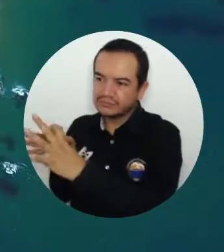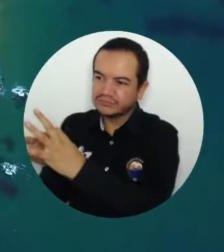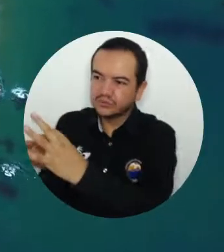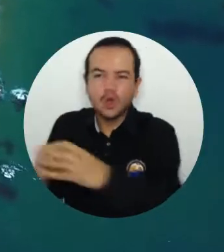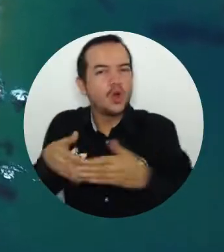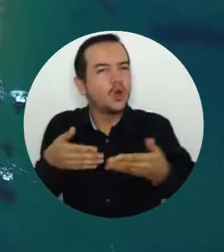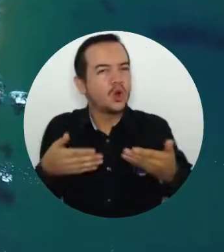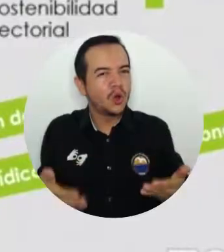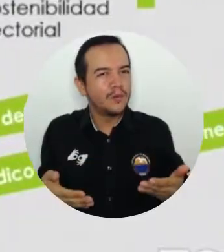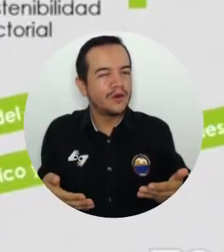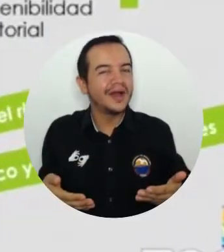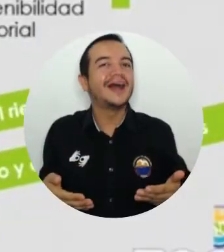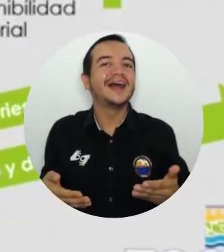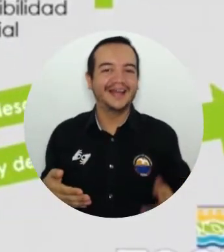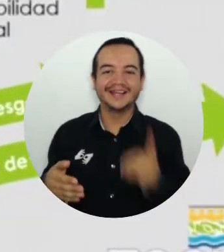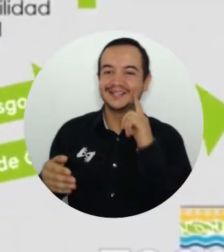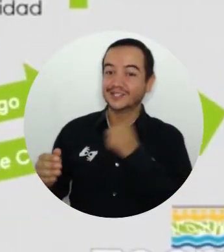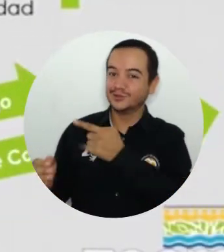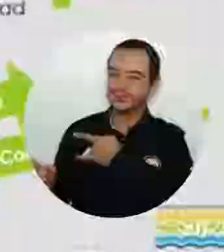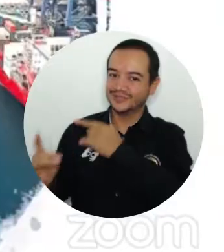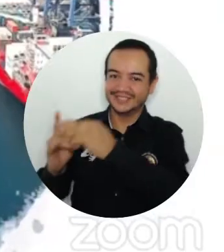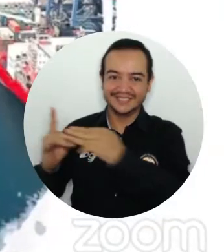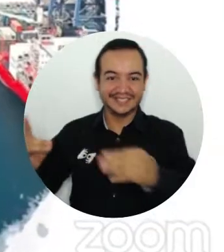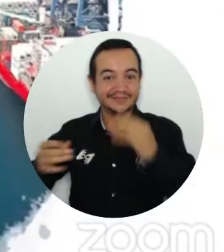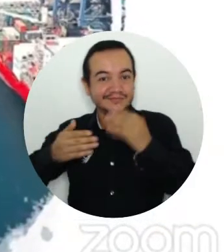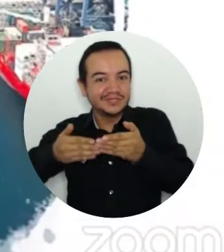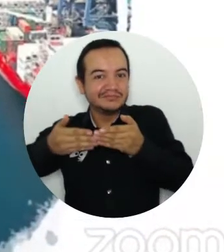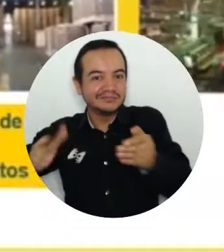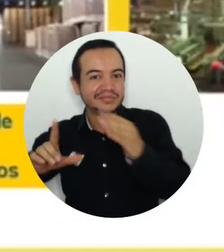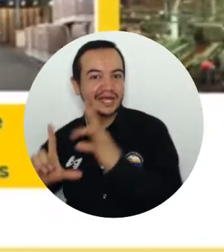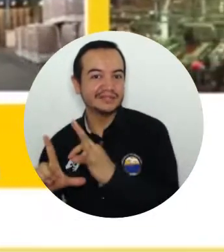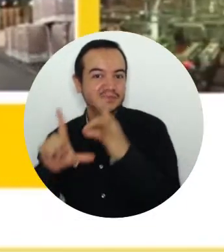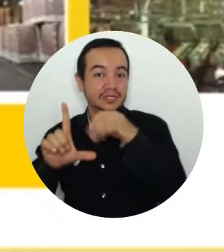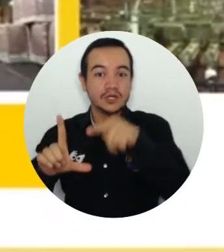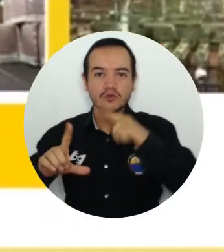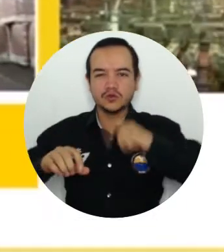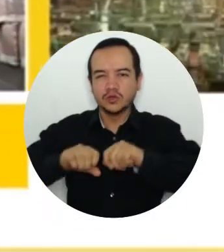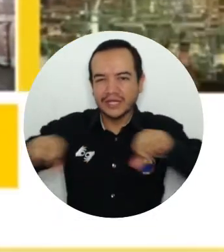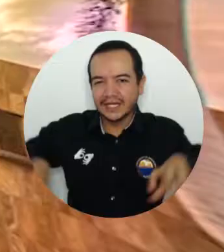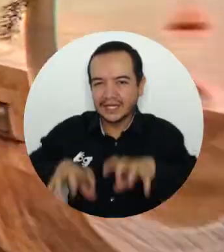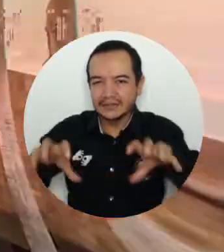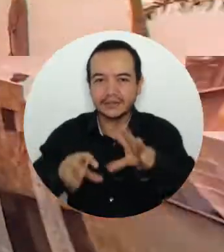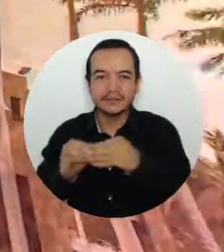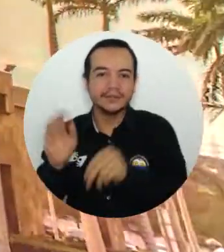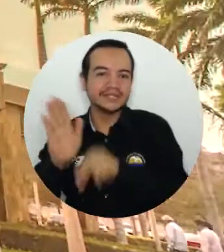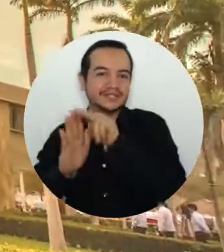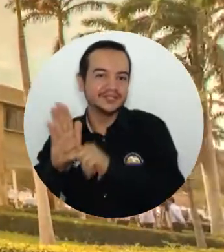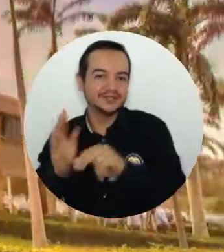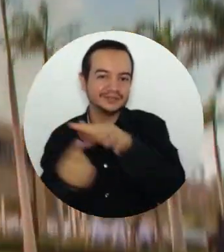sostenibles, la Universidad de Magdalena lanzó la especialización en gestión y legislación ambiental.